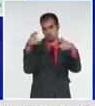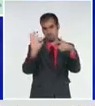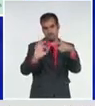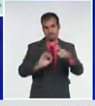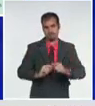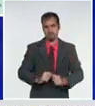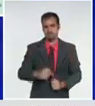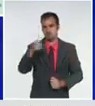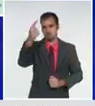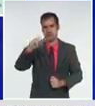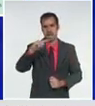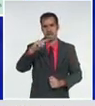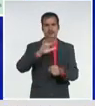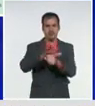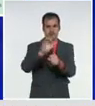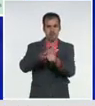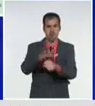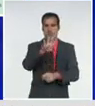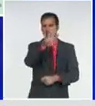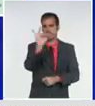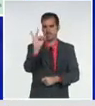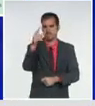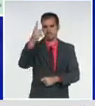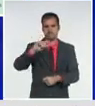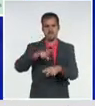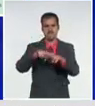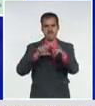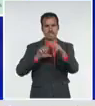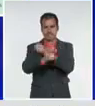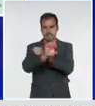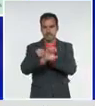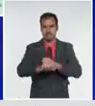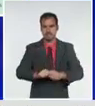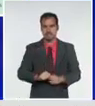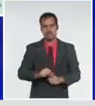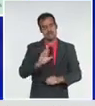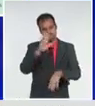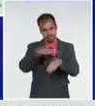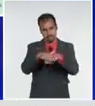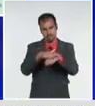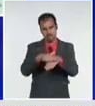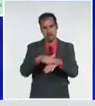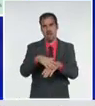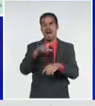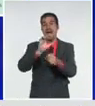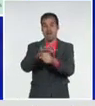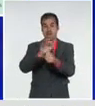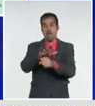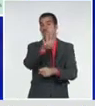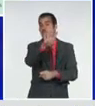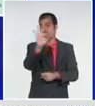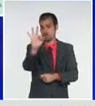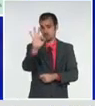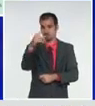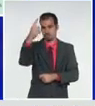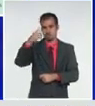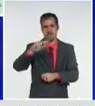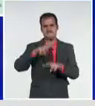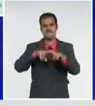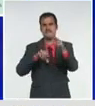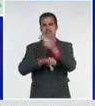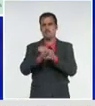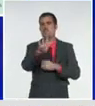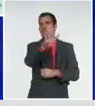Arroyo Naranjo, 47, Habana del Este, perdón, Arroyo Naranjo, 48, Habana del Este, 47,